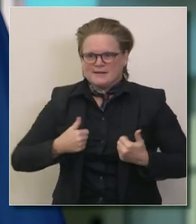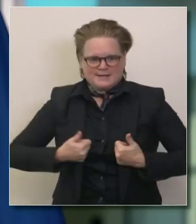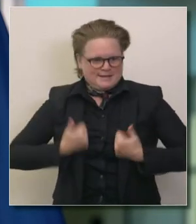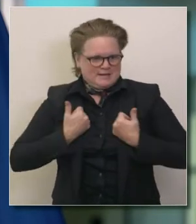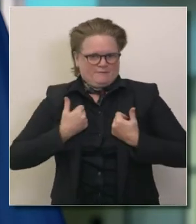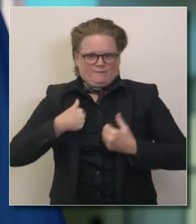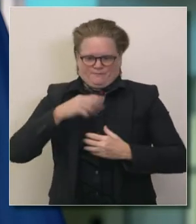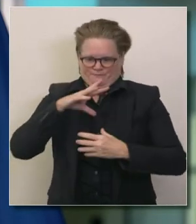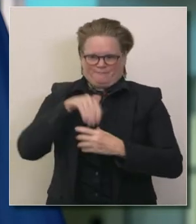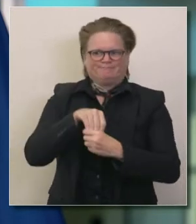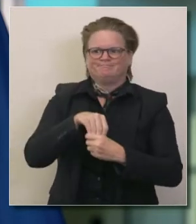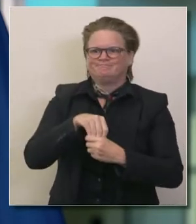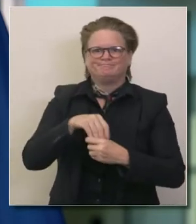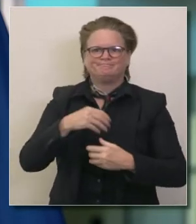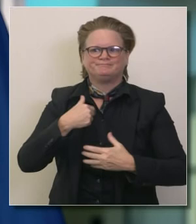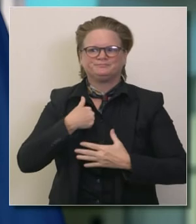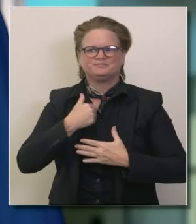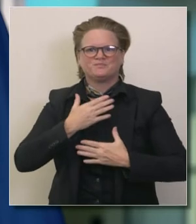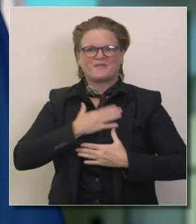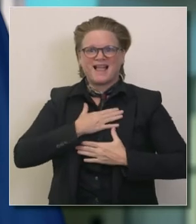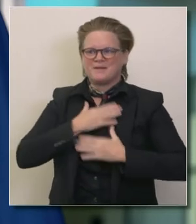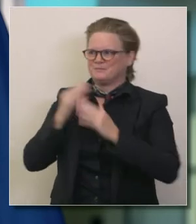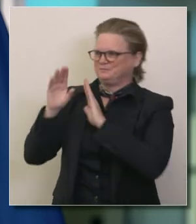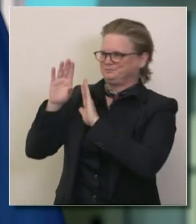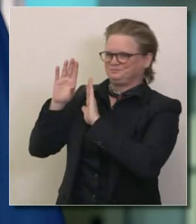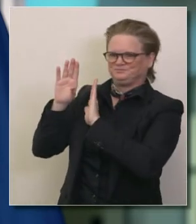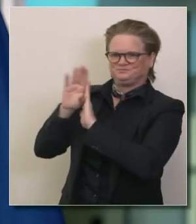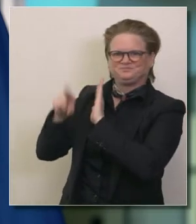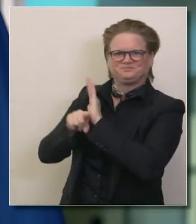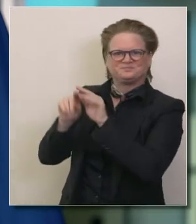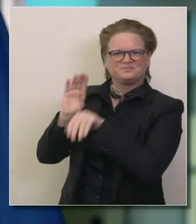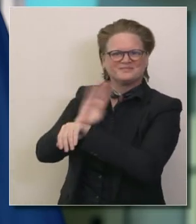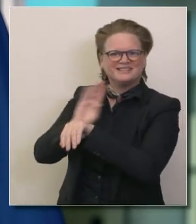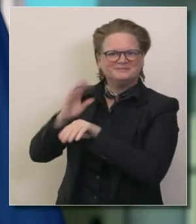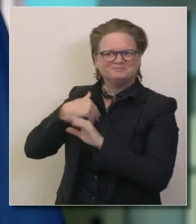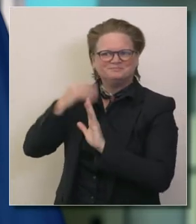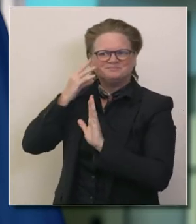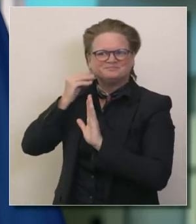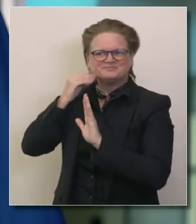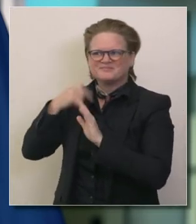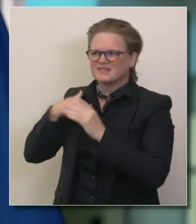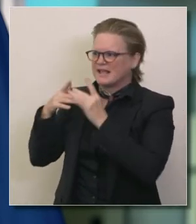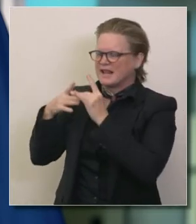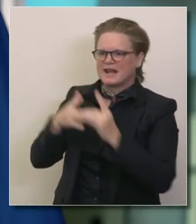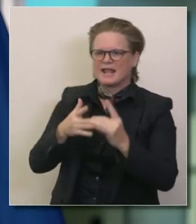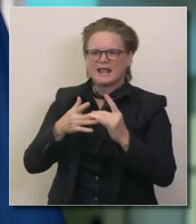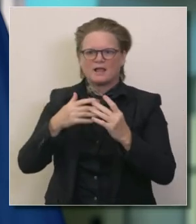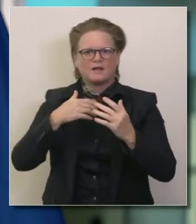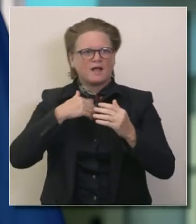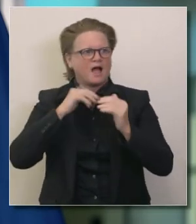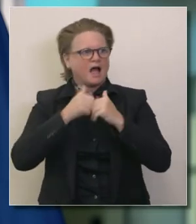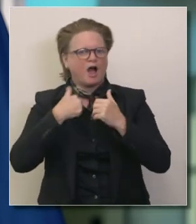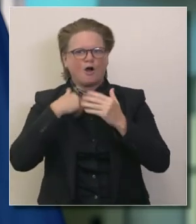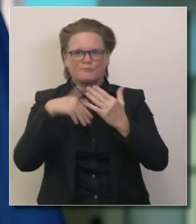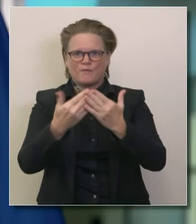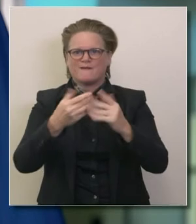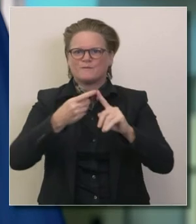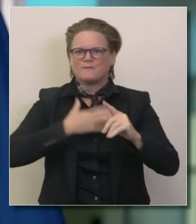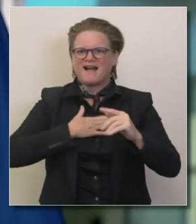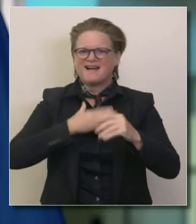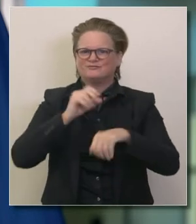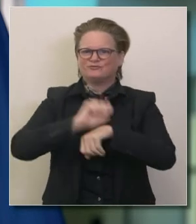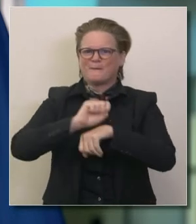viviéndolo debido a mi historial como empresario por eso me involucré inicialmente en el gobierno